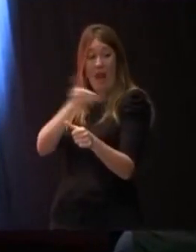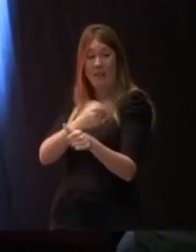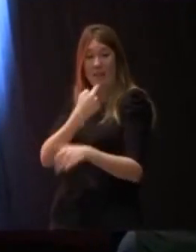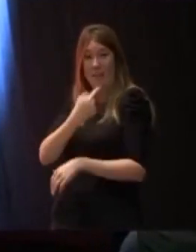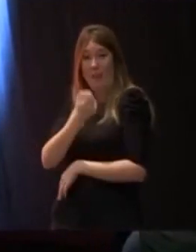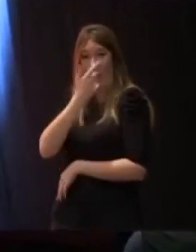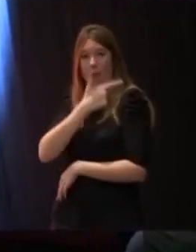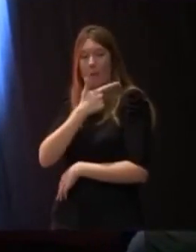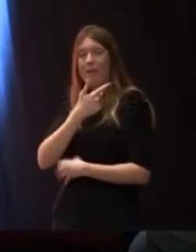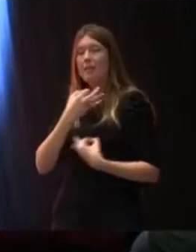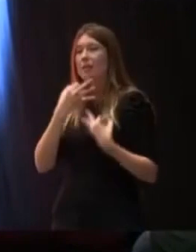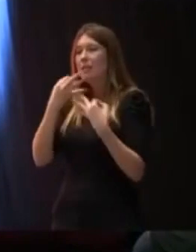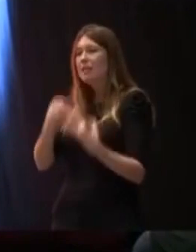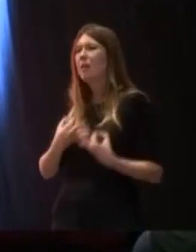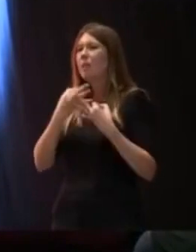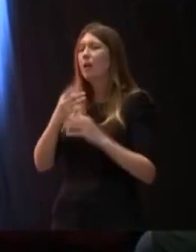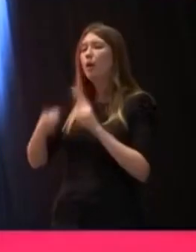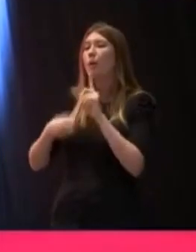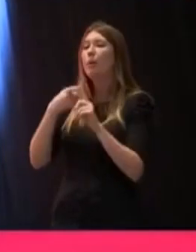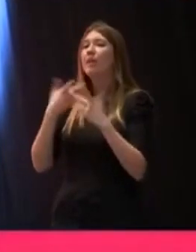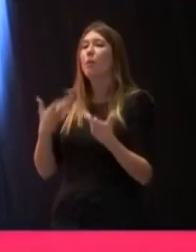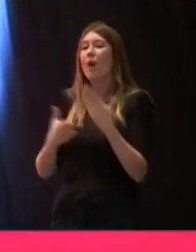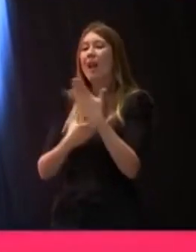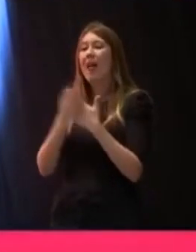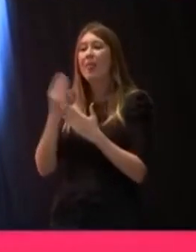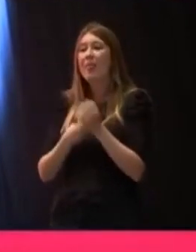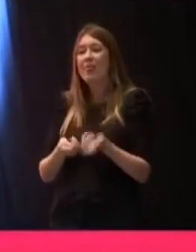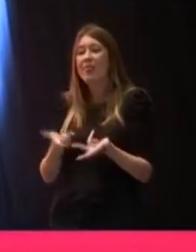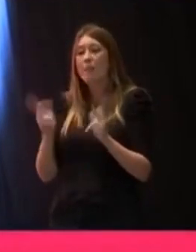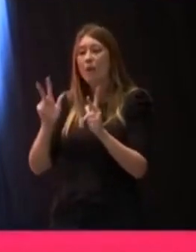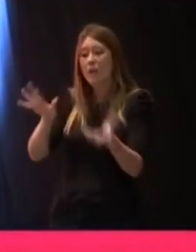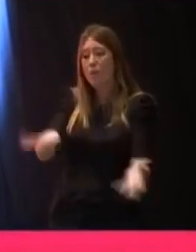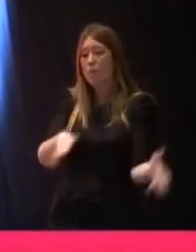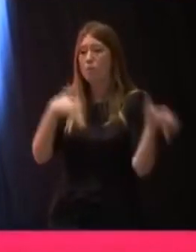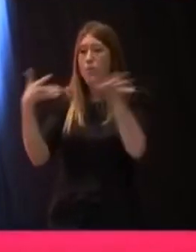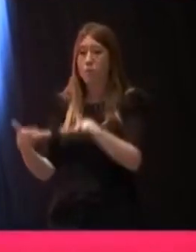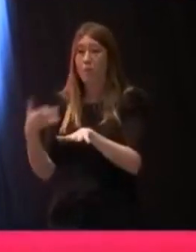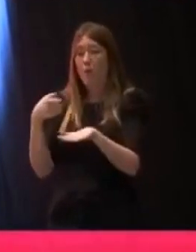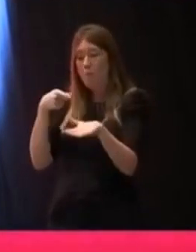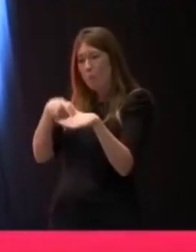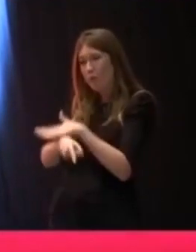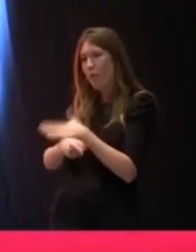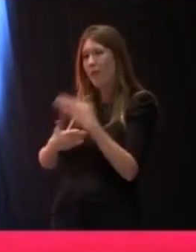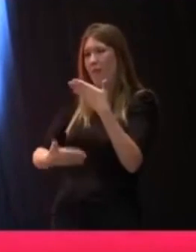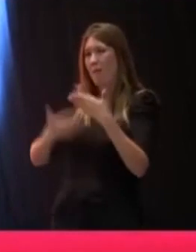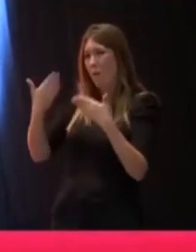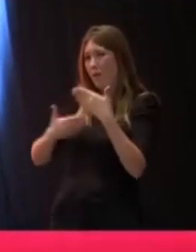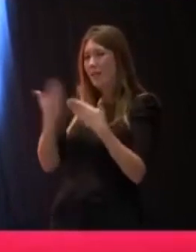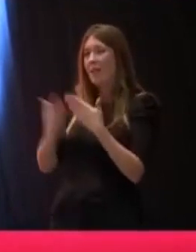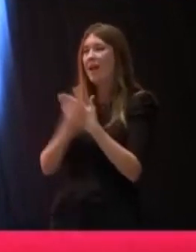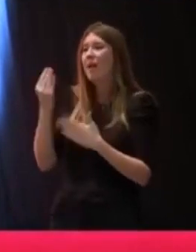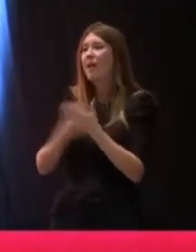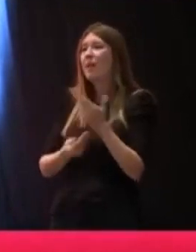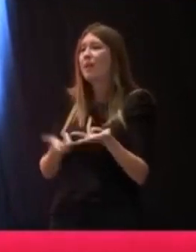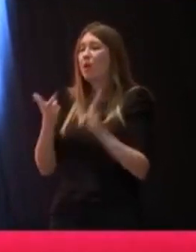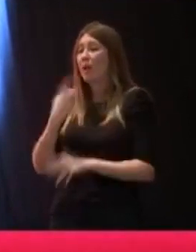intervención, siempre ha sido la profundización de la democracia en nuestro país. Y, para profundizar en la democracia y modernizar nuestra democracia en